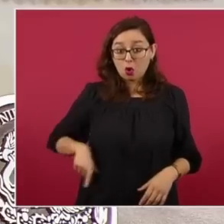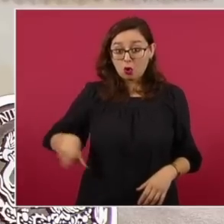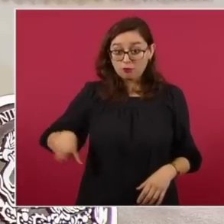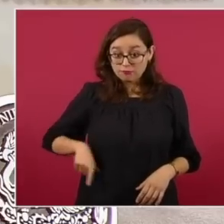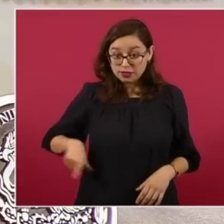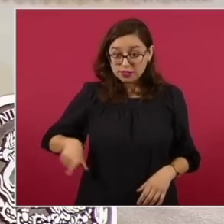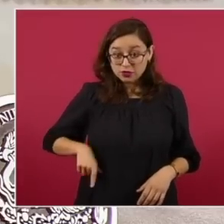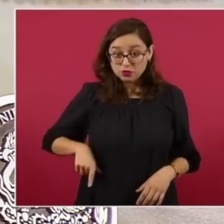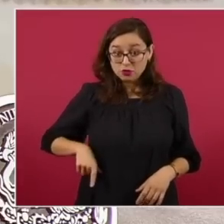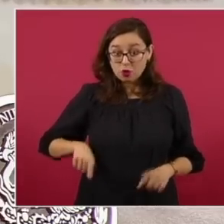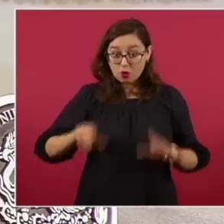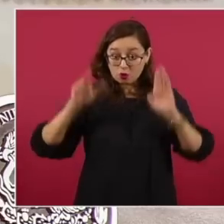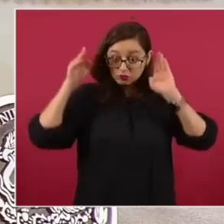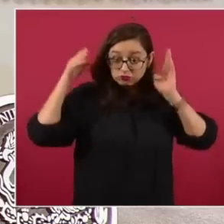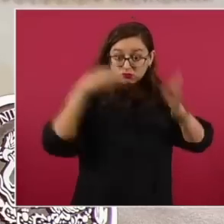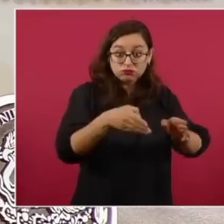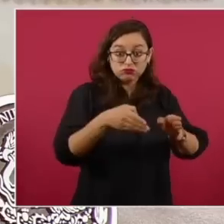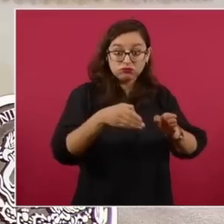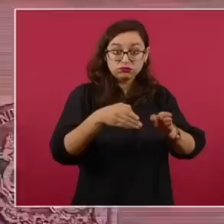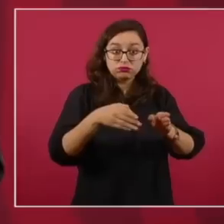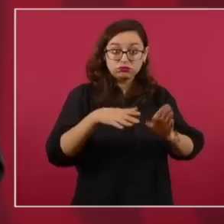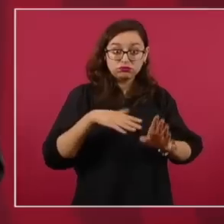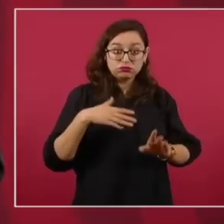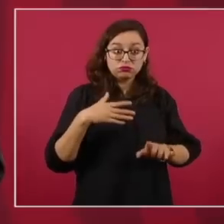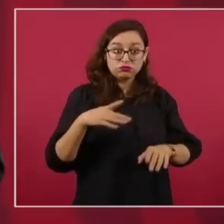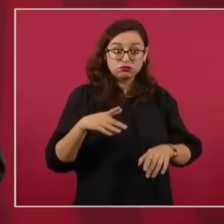persecución de tipo político.